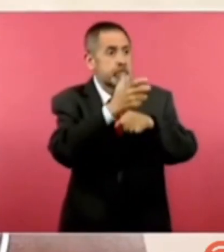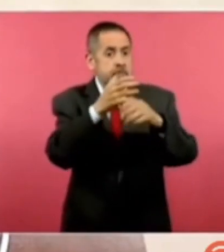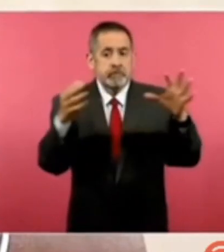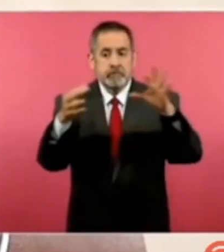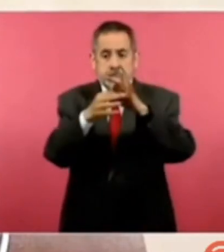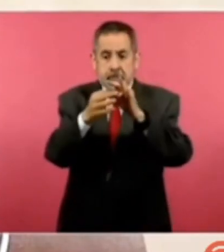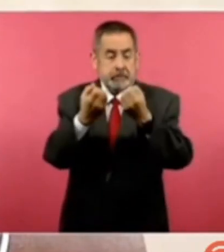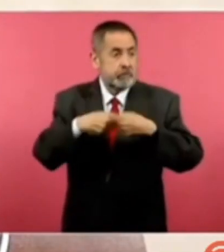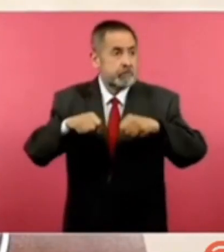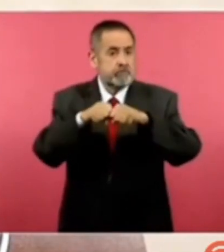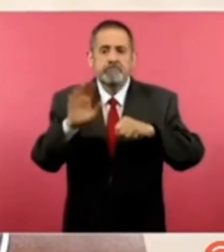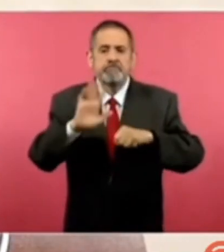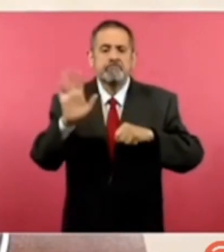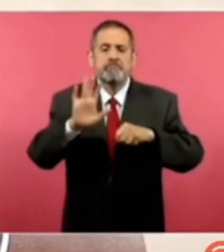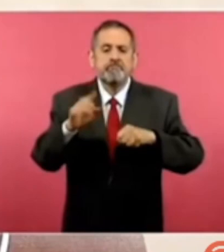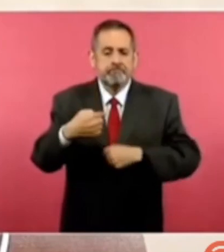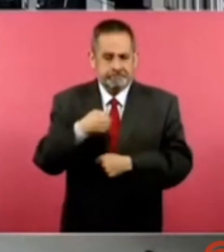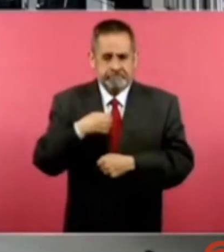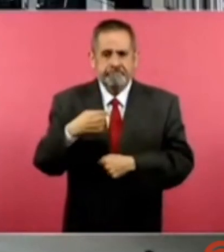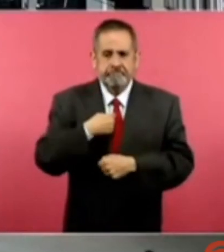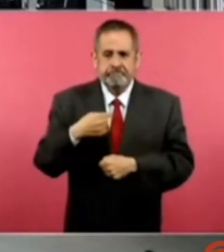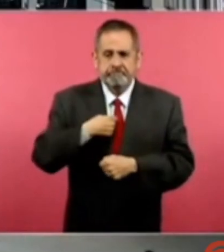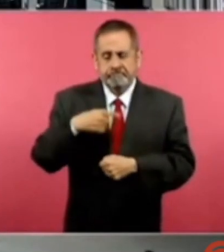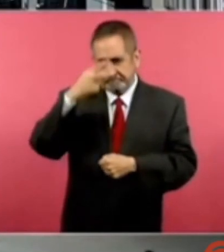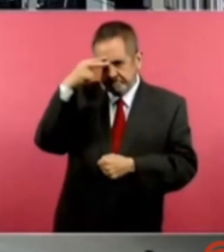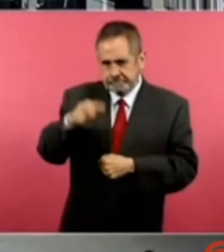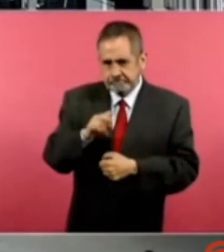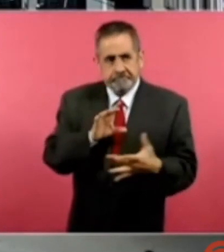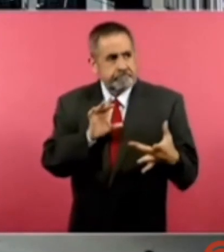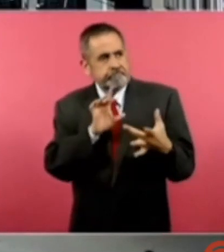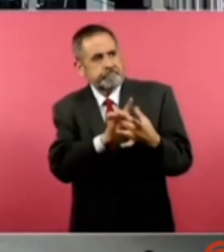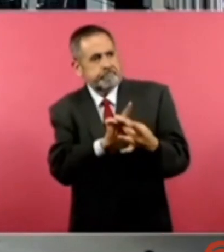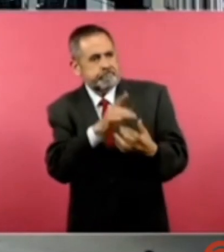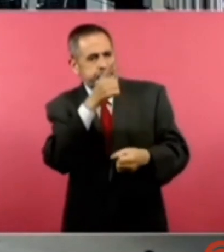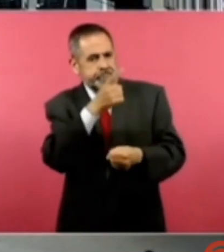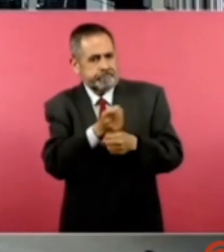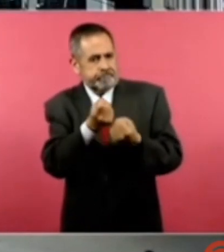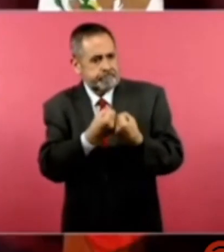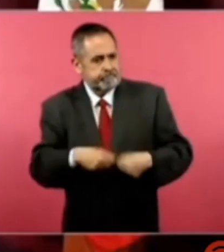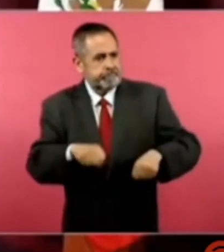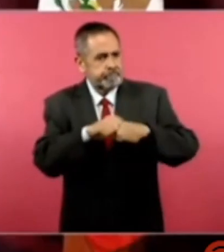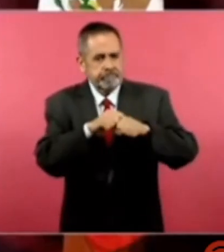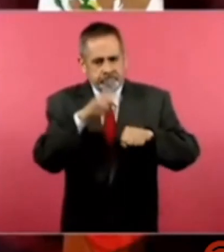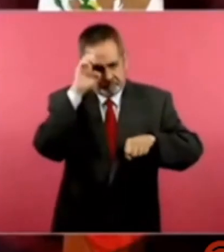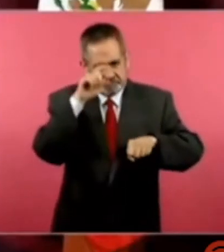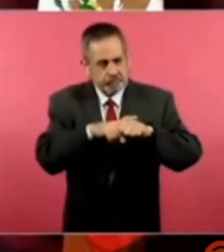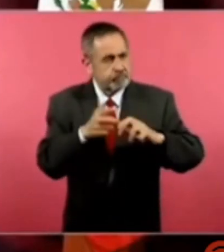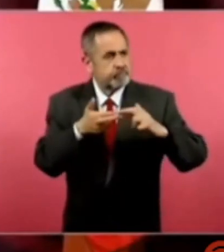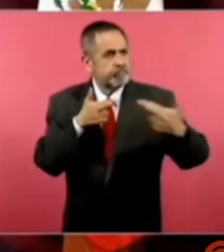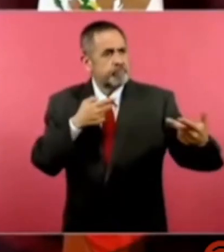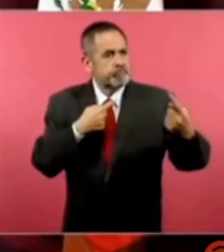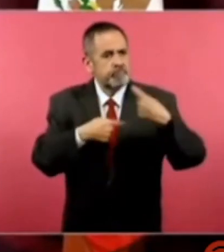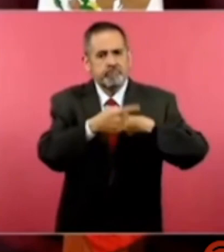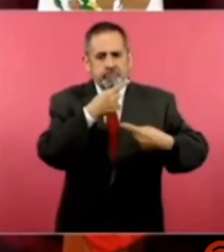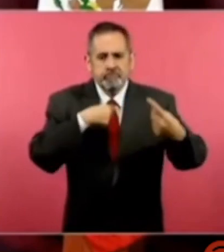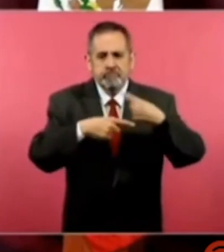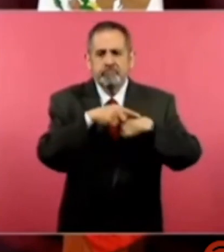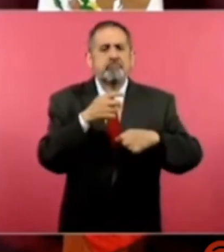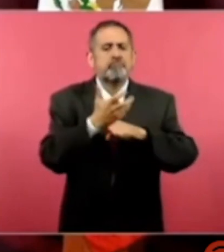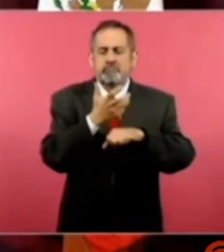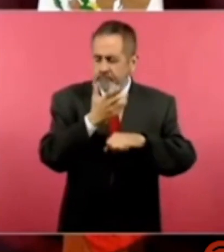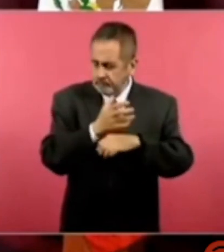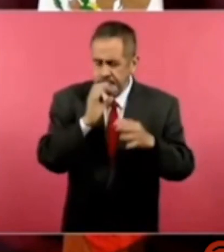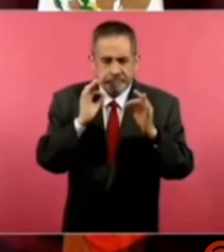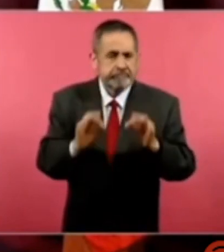Y ahora tenemos nosotros el primer lugar en la relación comercial con Estados